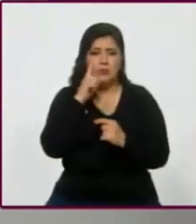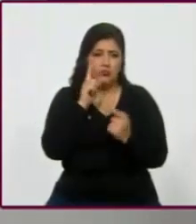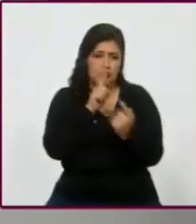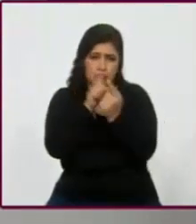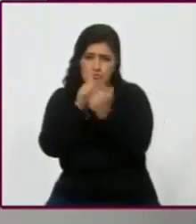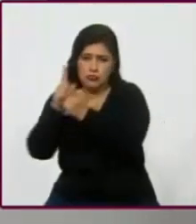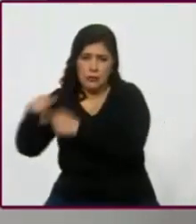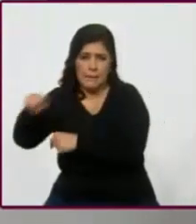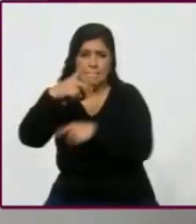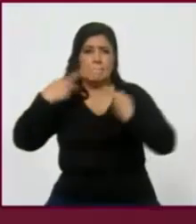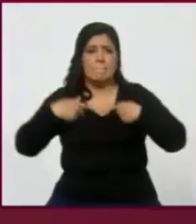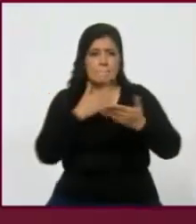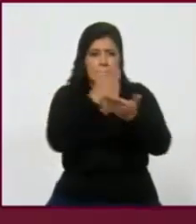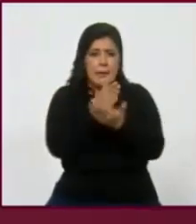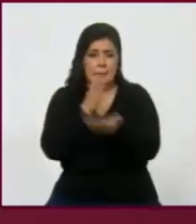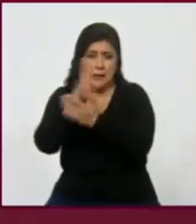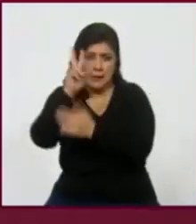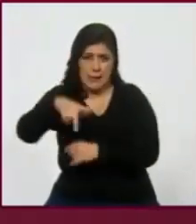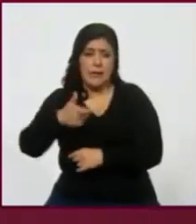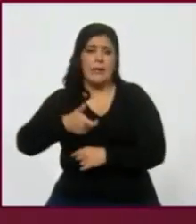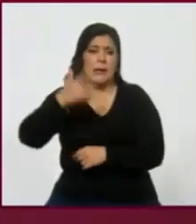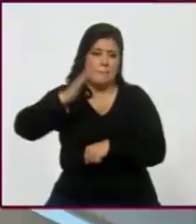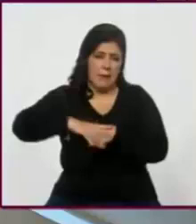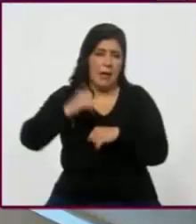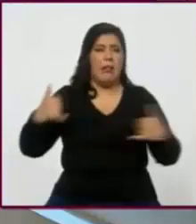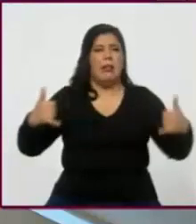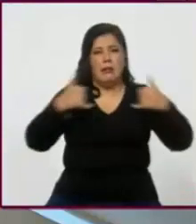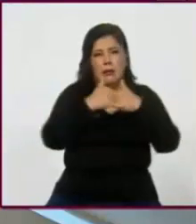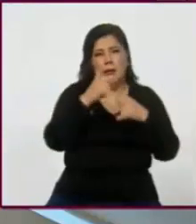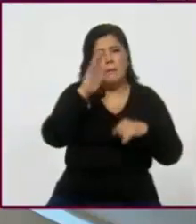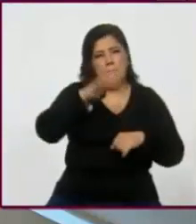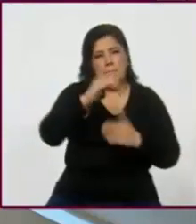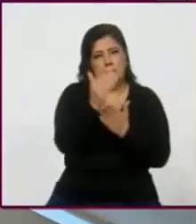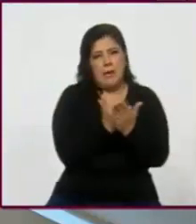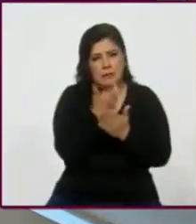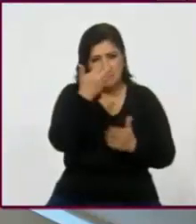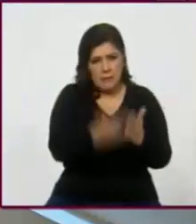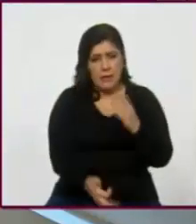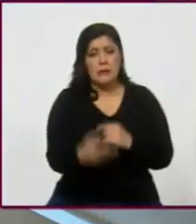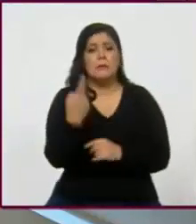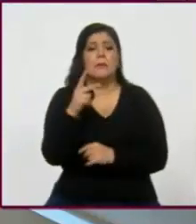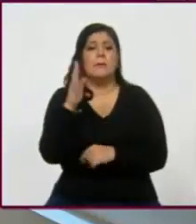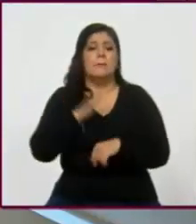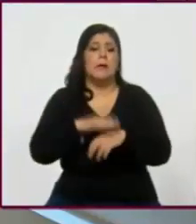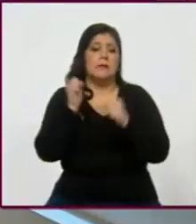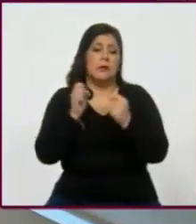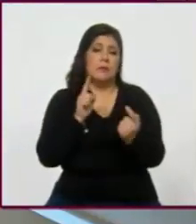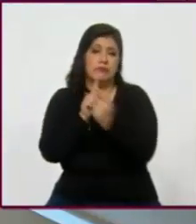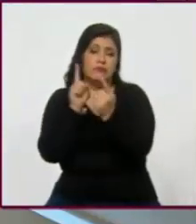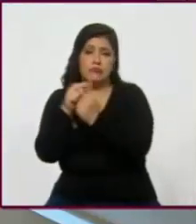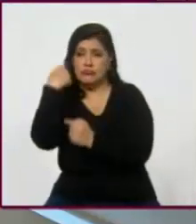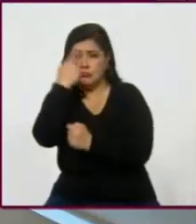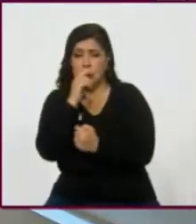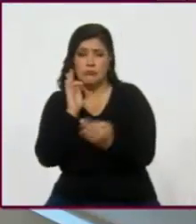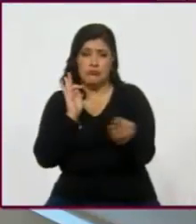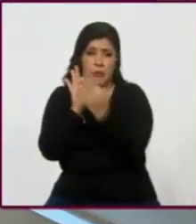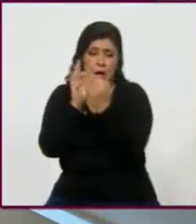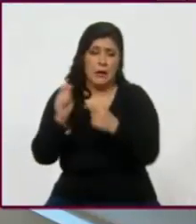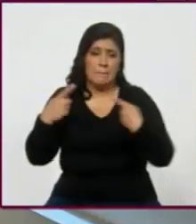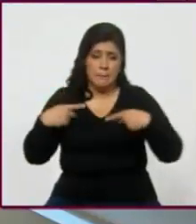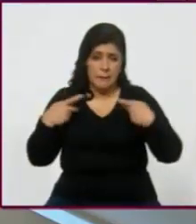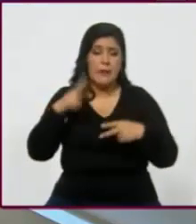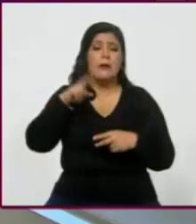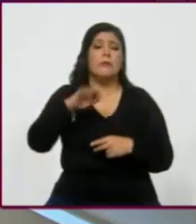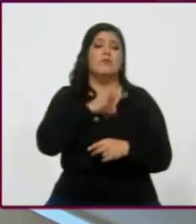que, pues, sí, es más caro que una telefónica, que es más caro que una, este... Que un panel de internet, pero es la única forma en que podemos medir la opinión